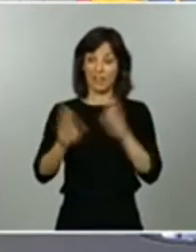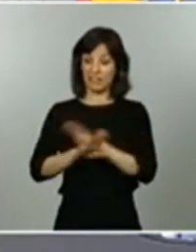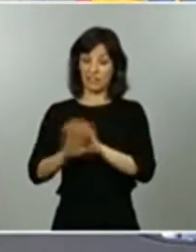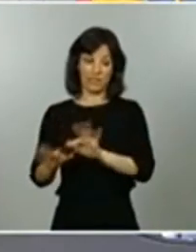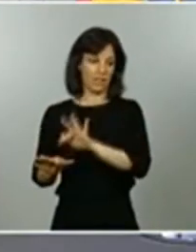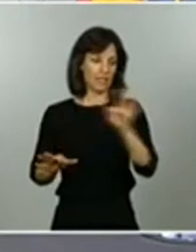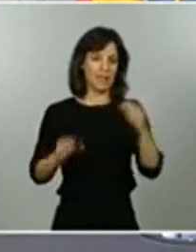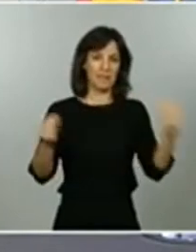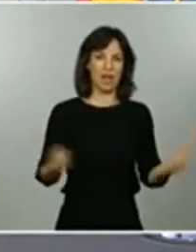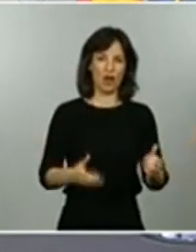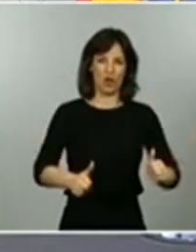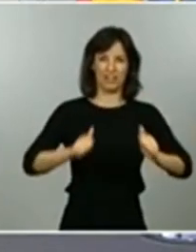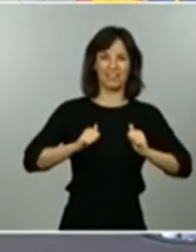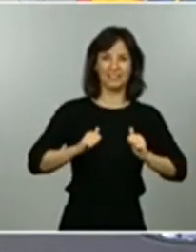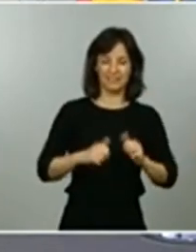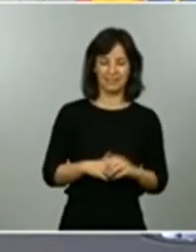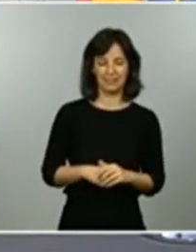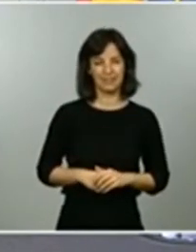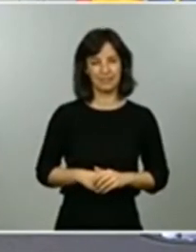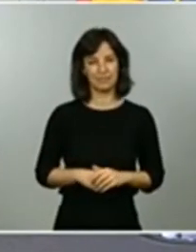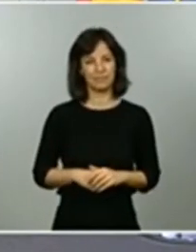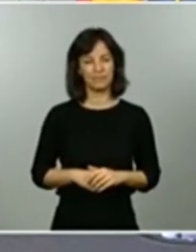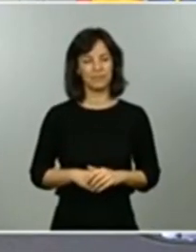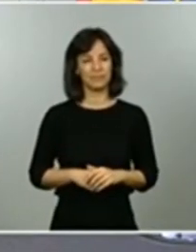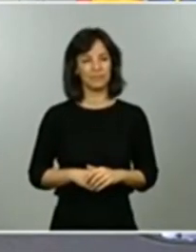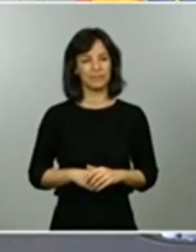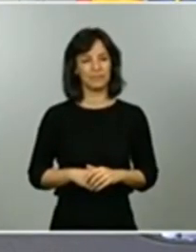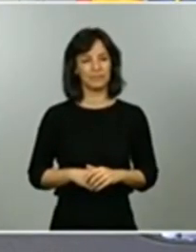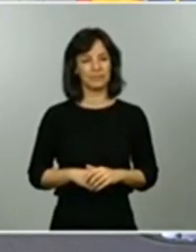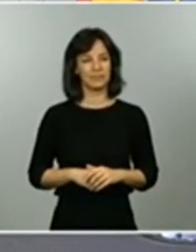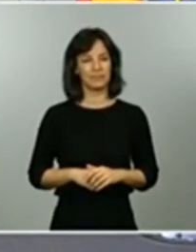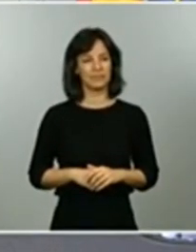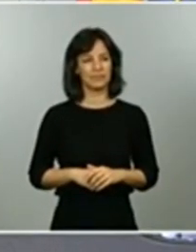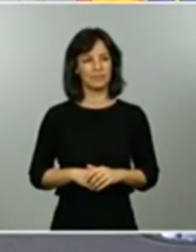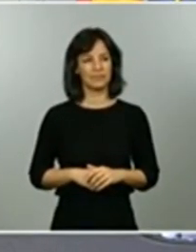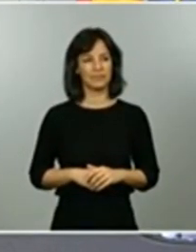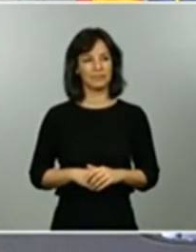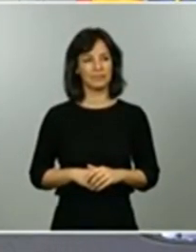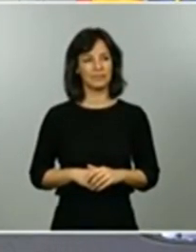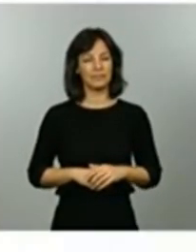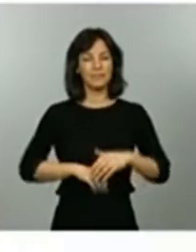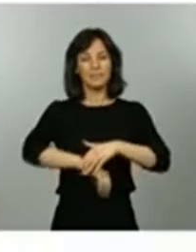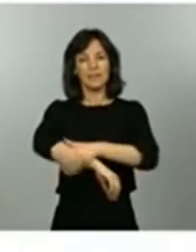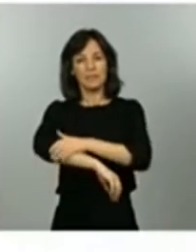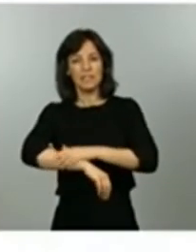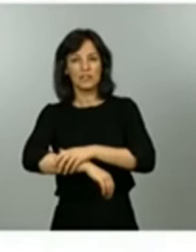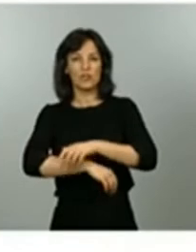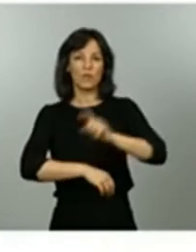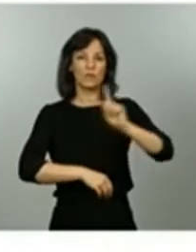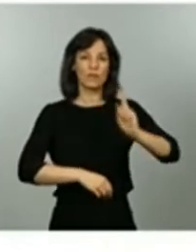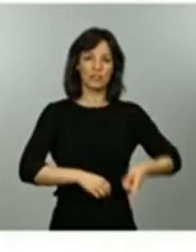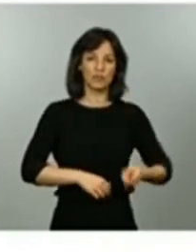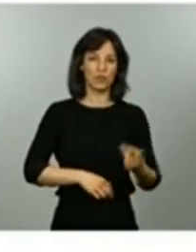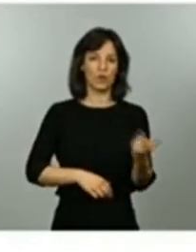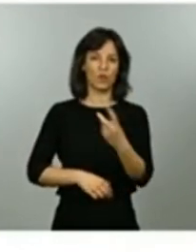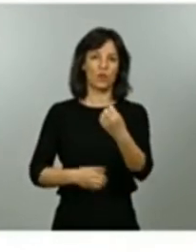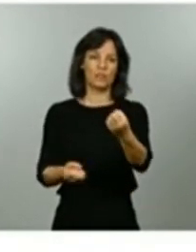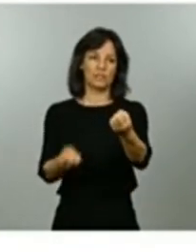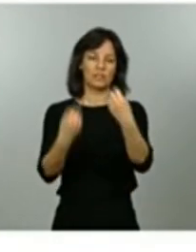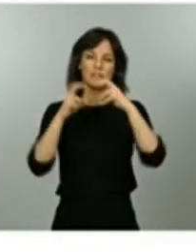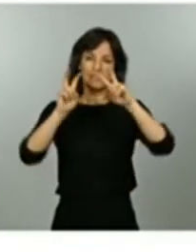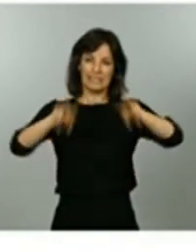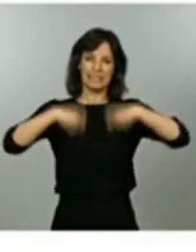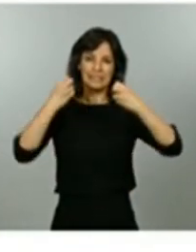estamos actualizando la documentación que están ofreciendo el ministro y el director del CAES tanto en los mapas como en los listados